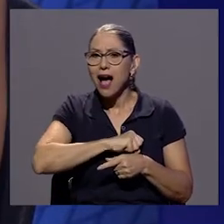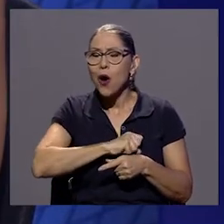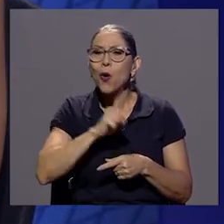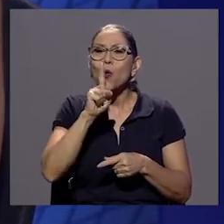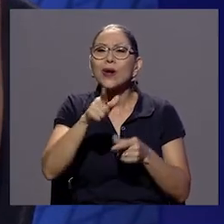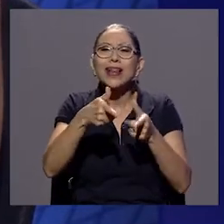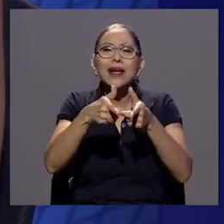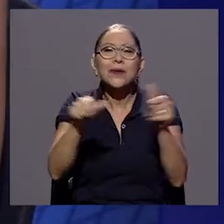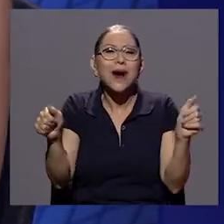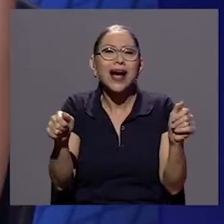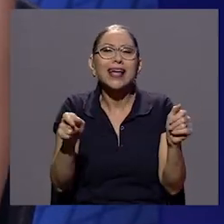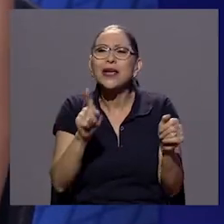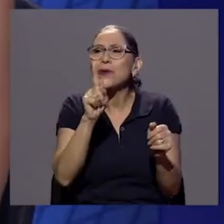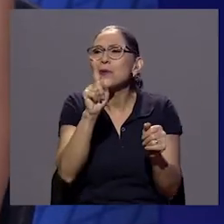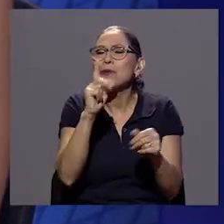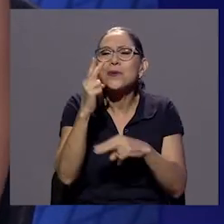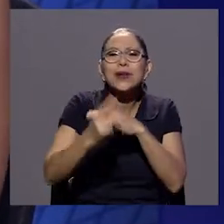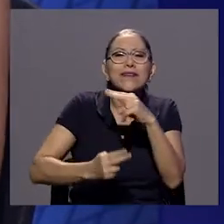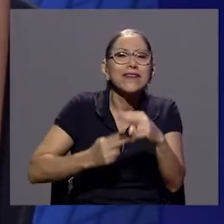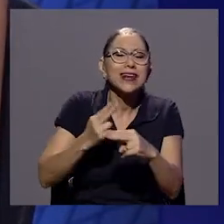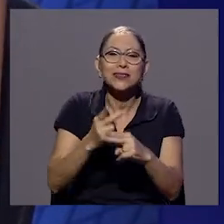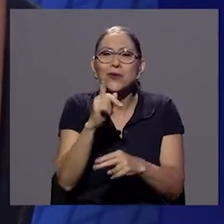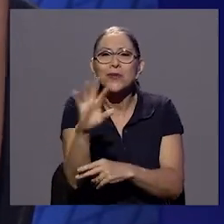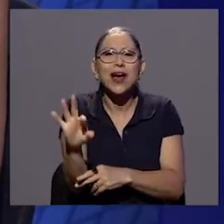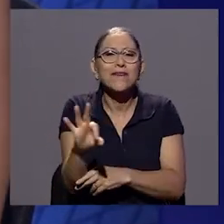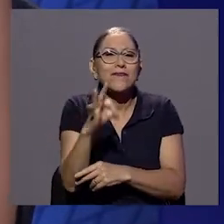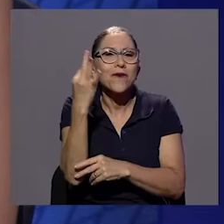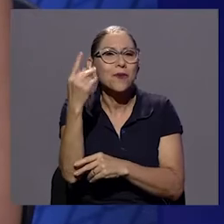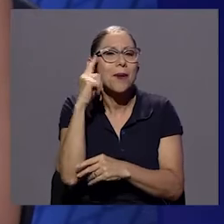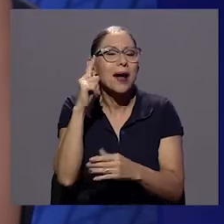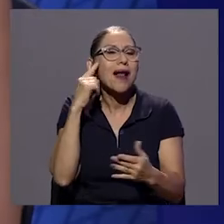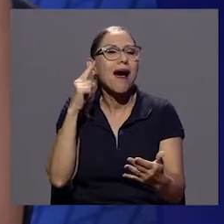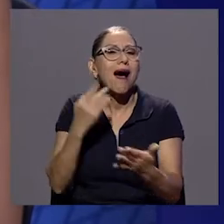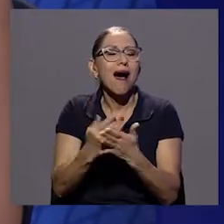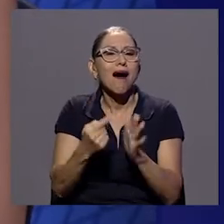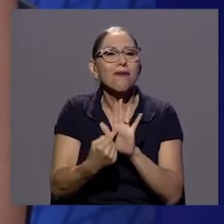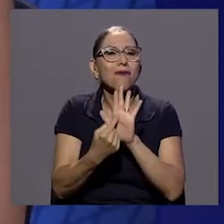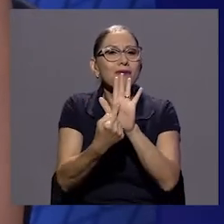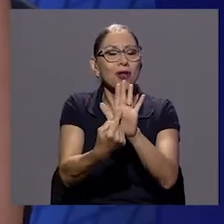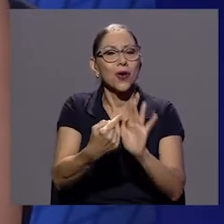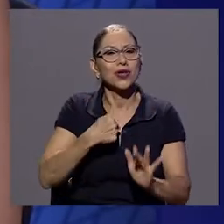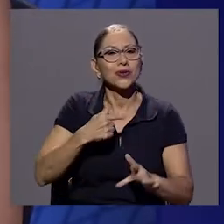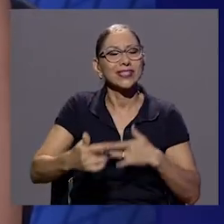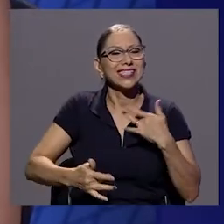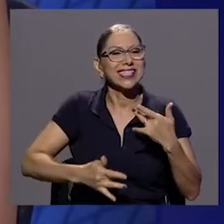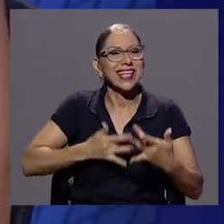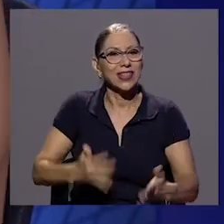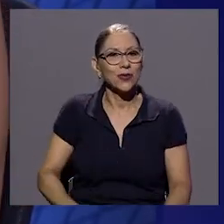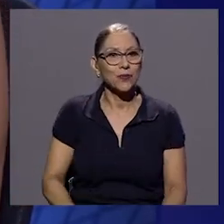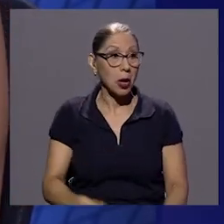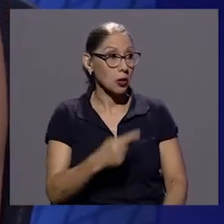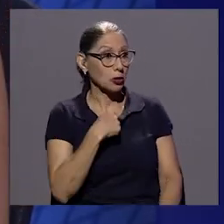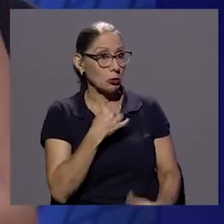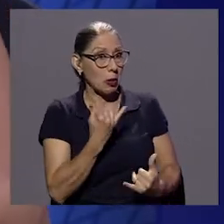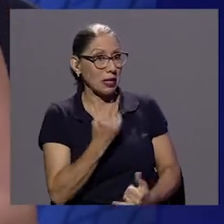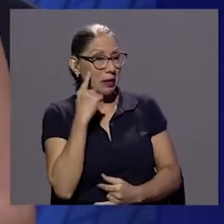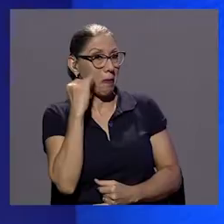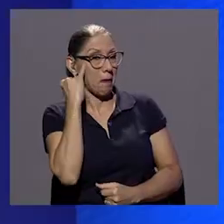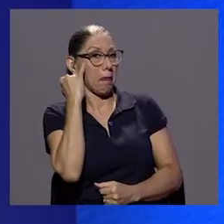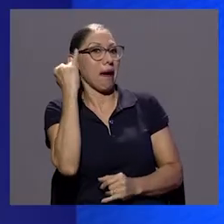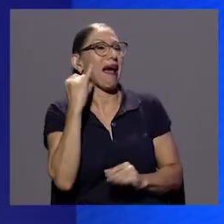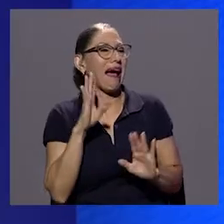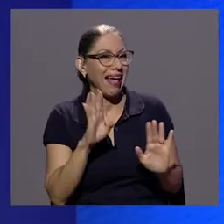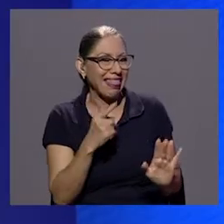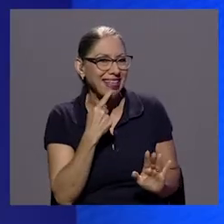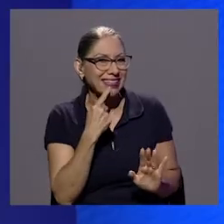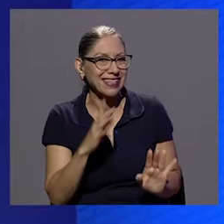objetos arqueológicos una forma de materializar también eso que yo estaba sintiendo me atrevo a decir algo que se me acaba de ocurrir en este momento que